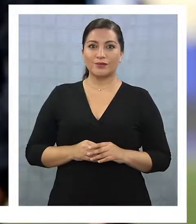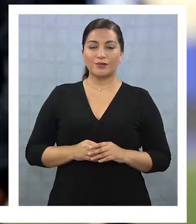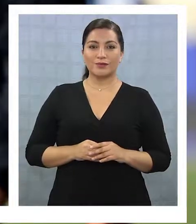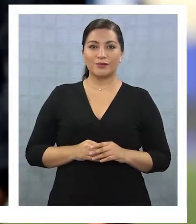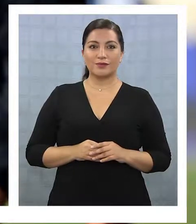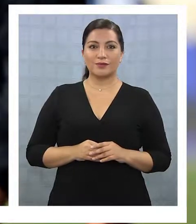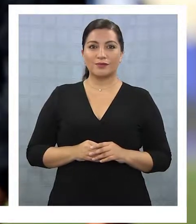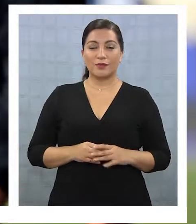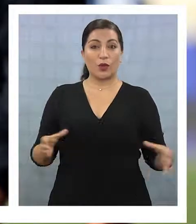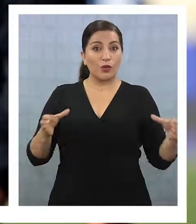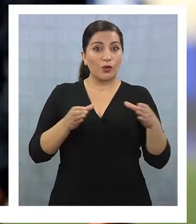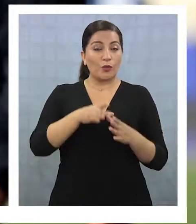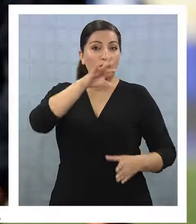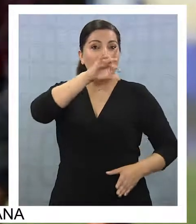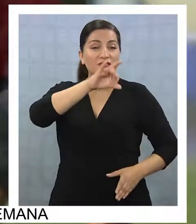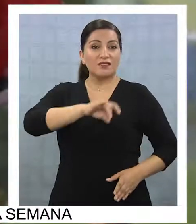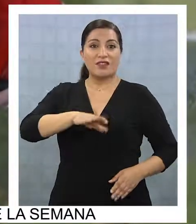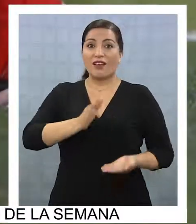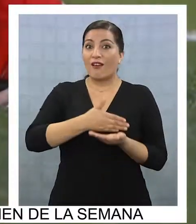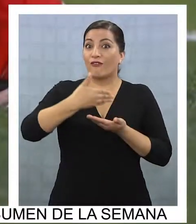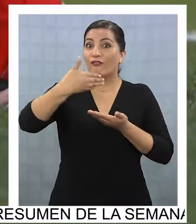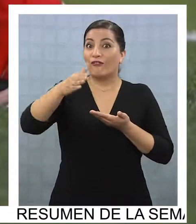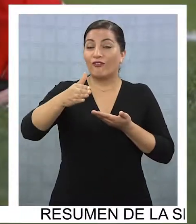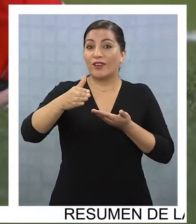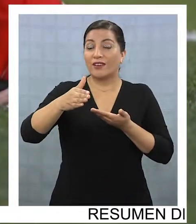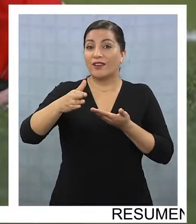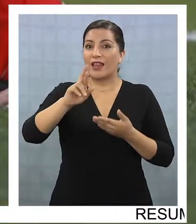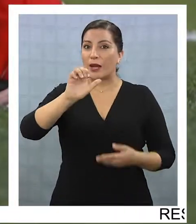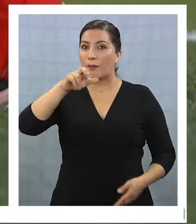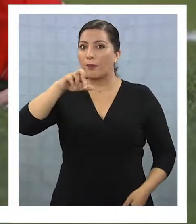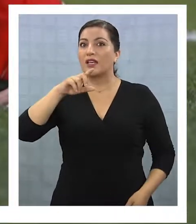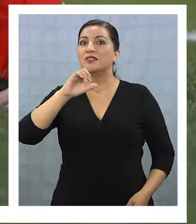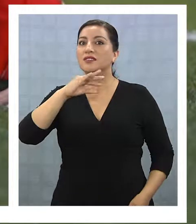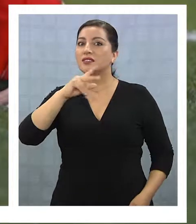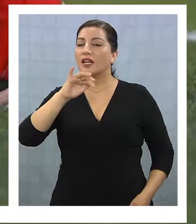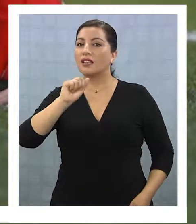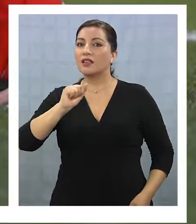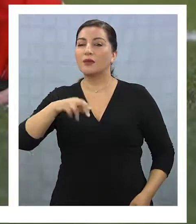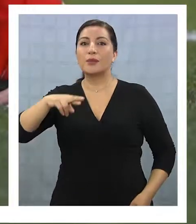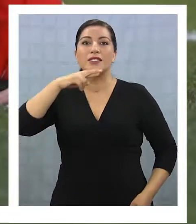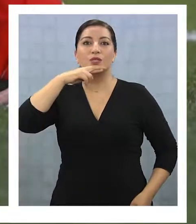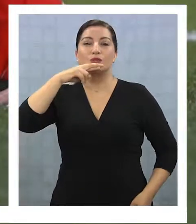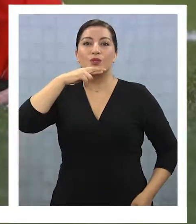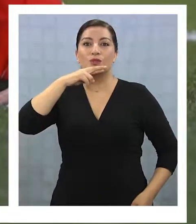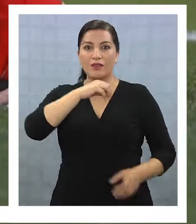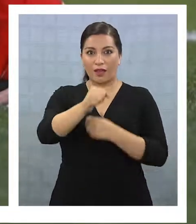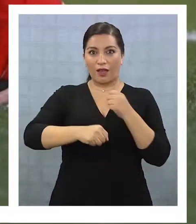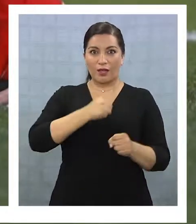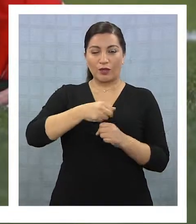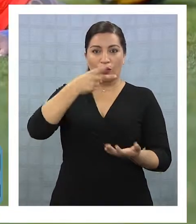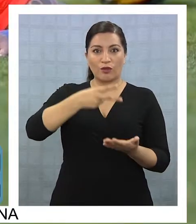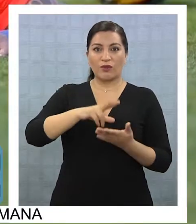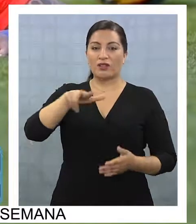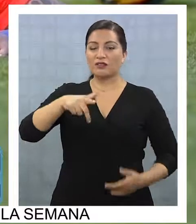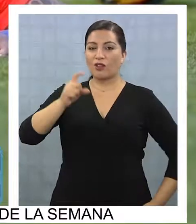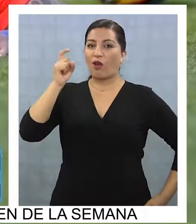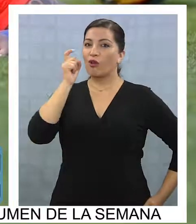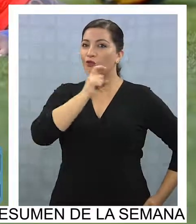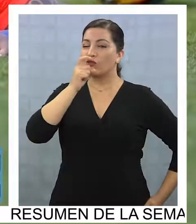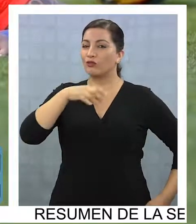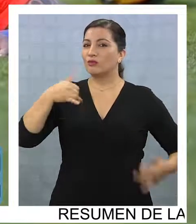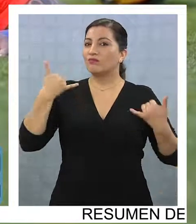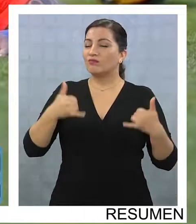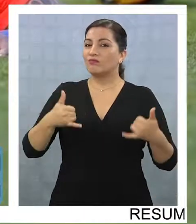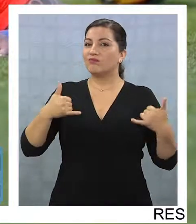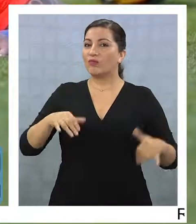Con la selección chilena fuera de la zona de repechaje para clasificar al Mundial de Rusia 2018, las críticas al juego